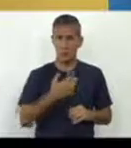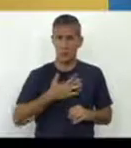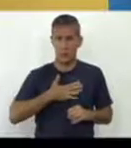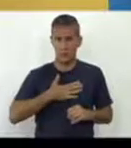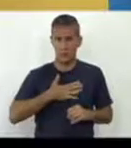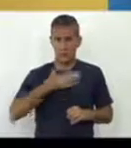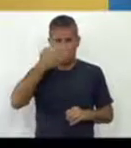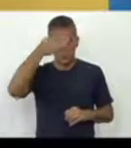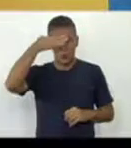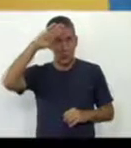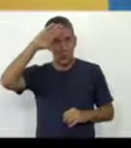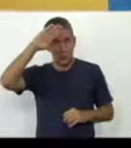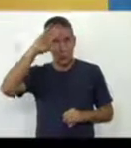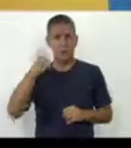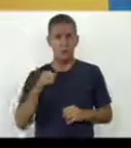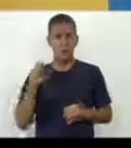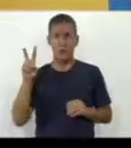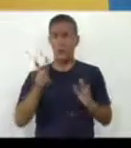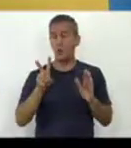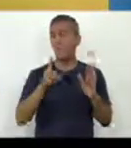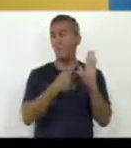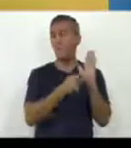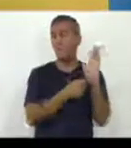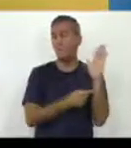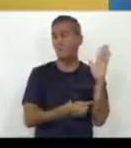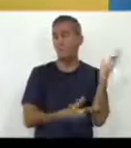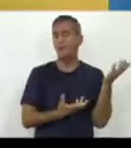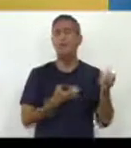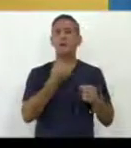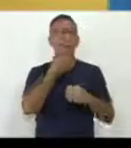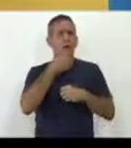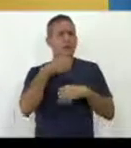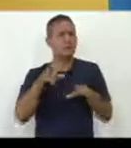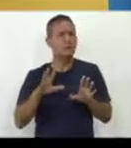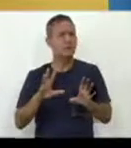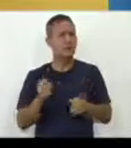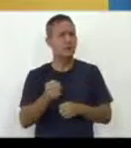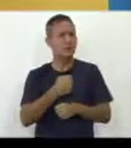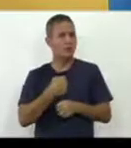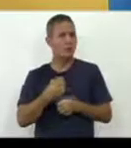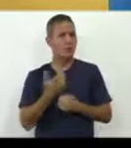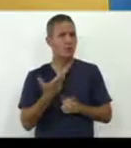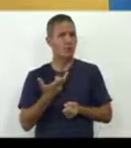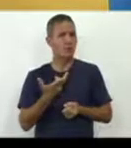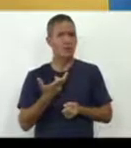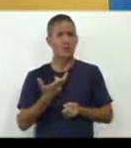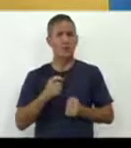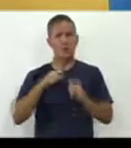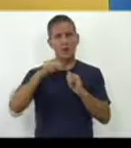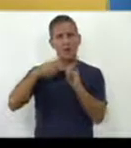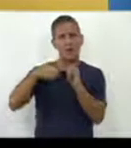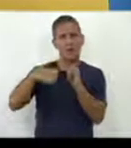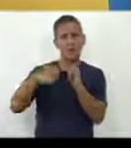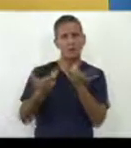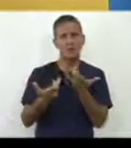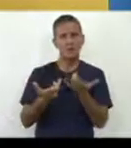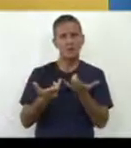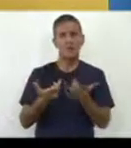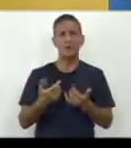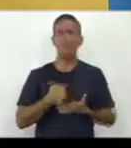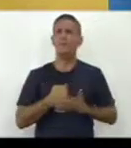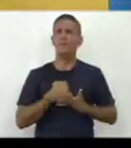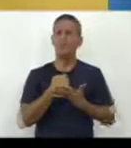valoramos la posibilidad de utilizar los audiovisuales para el